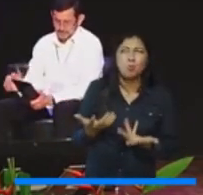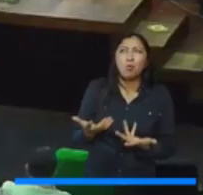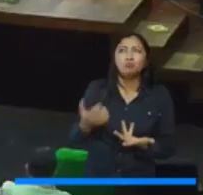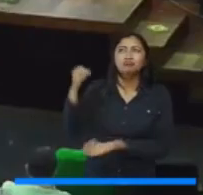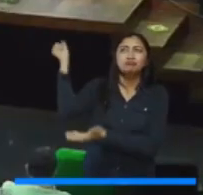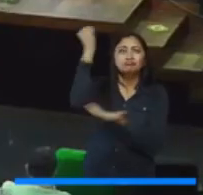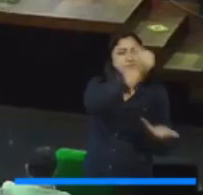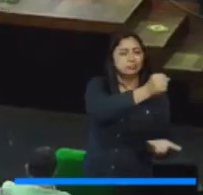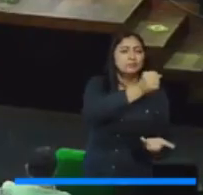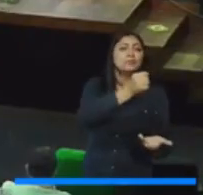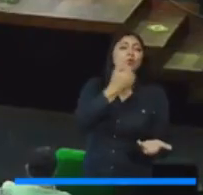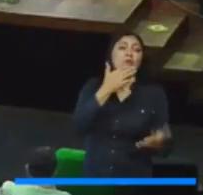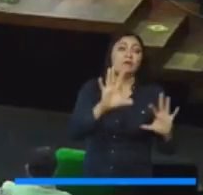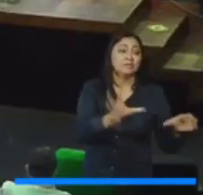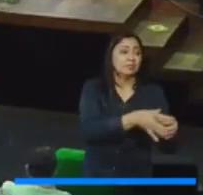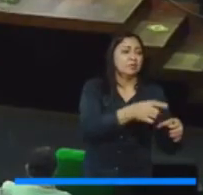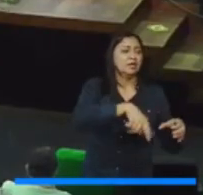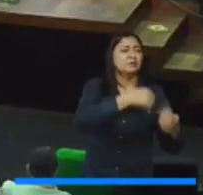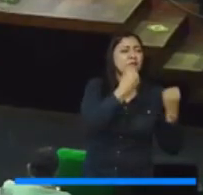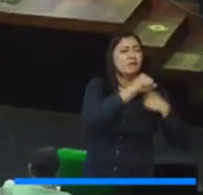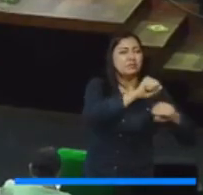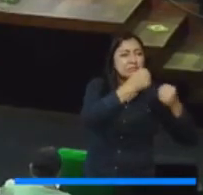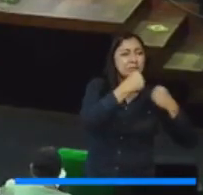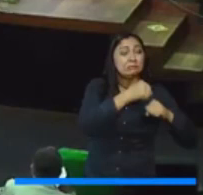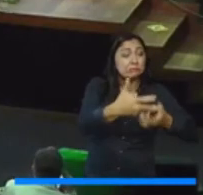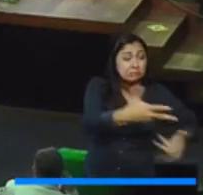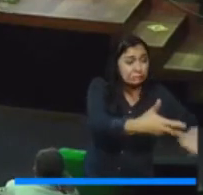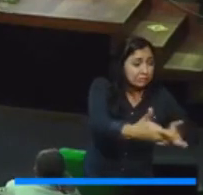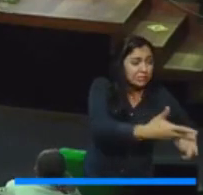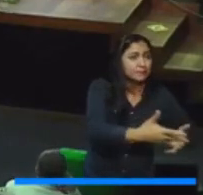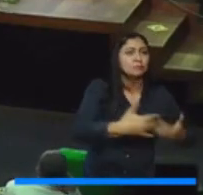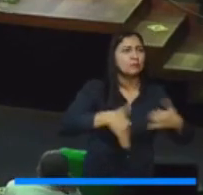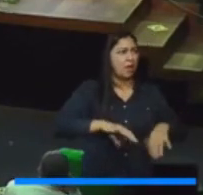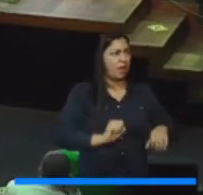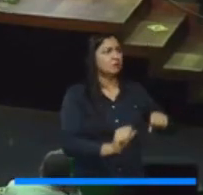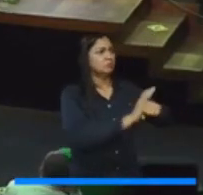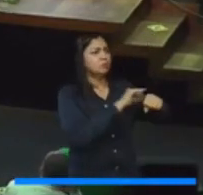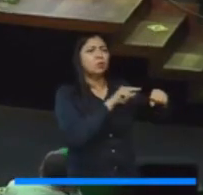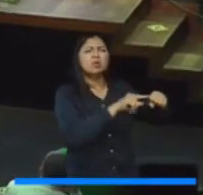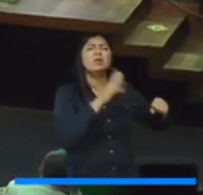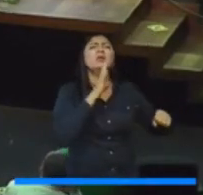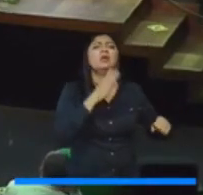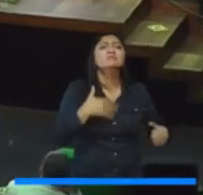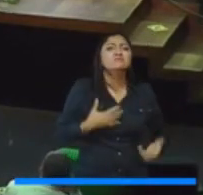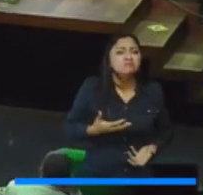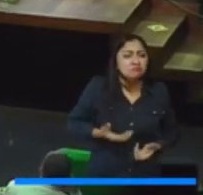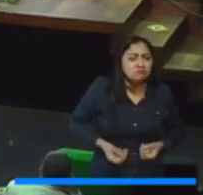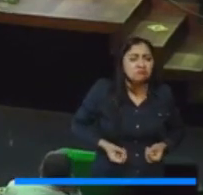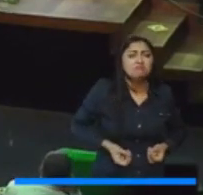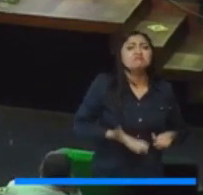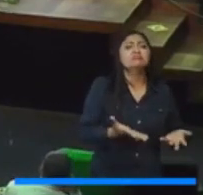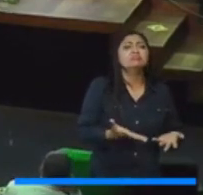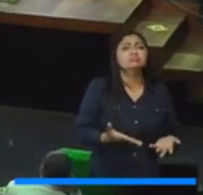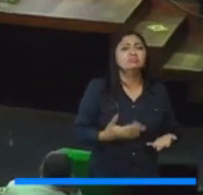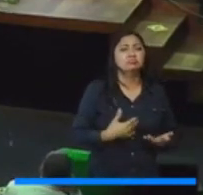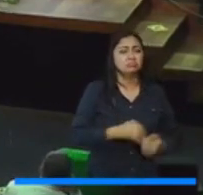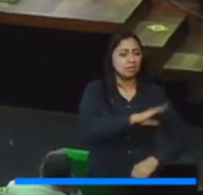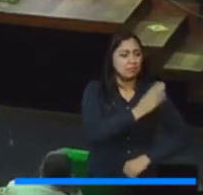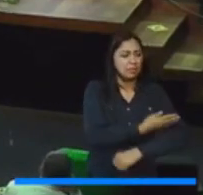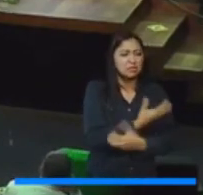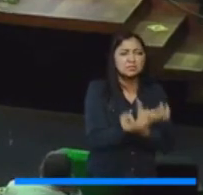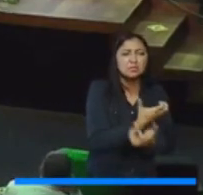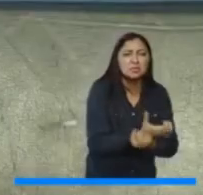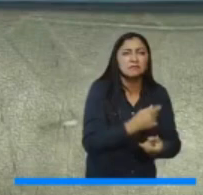digamos, la universidad en su conjunto hace esfuerzos permanentes. Lo hicimos con la pandemia. ¿Quiénes fueron los que colocaron su capacidad científica,